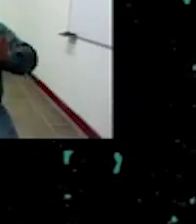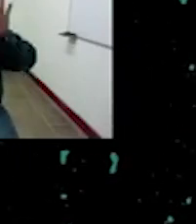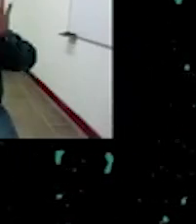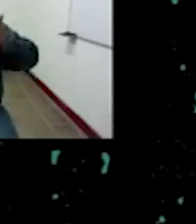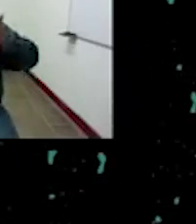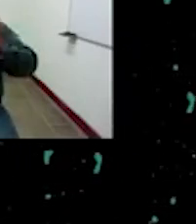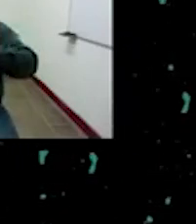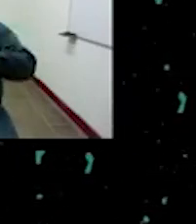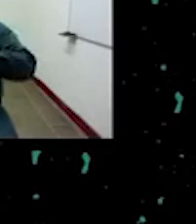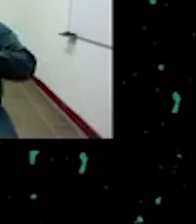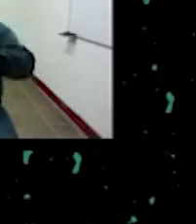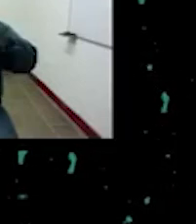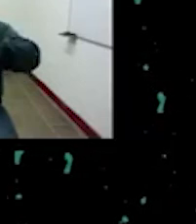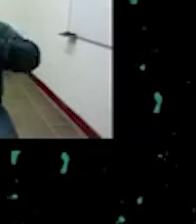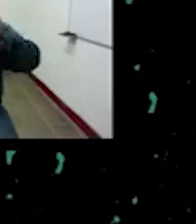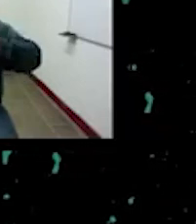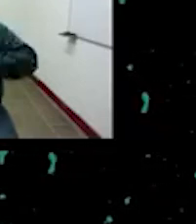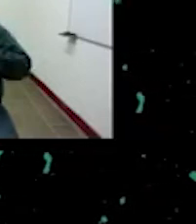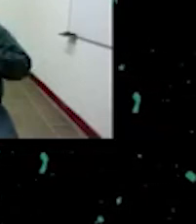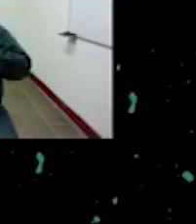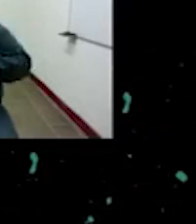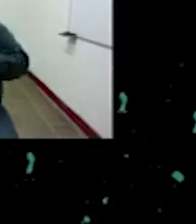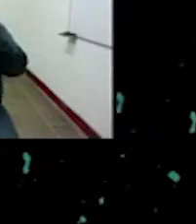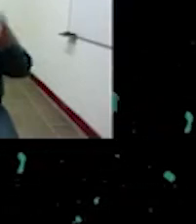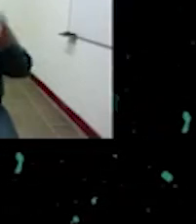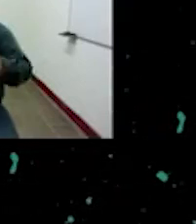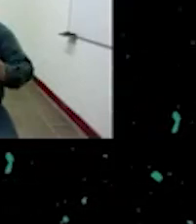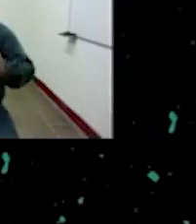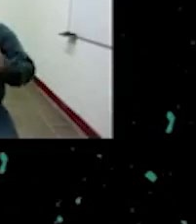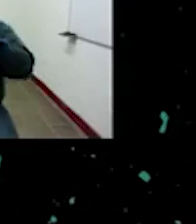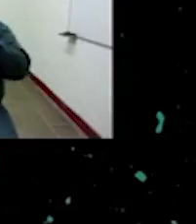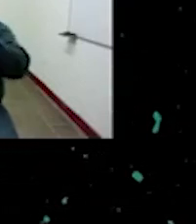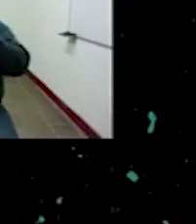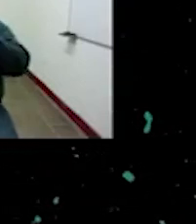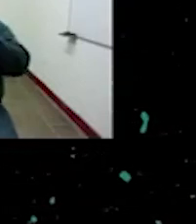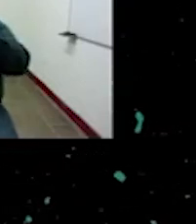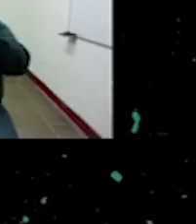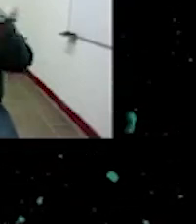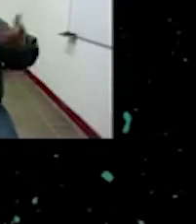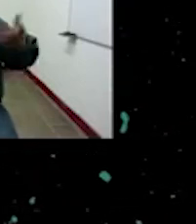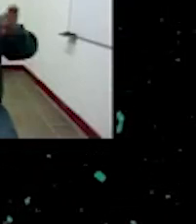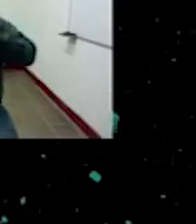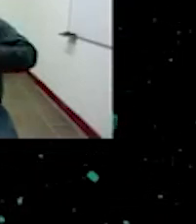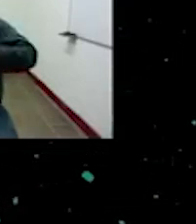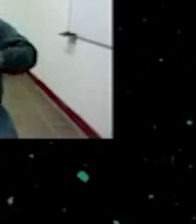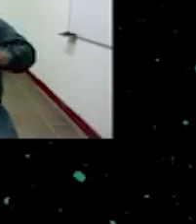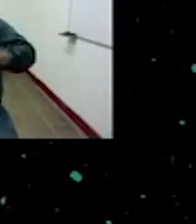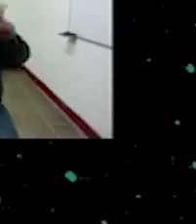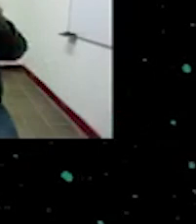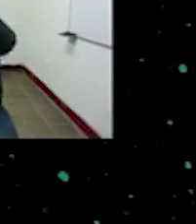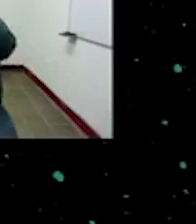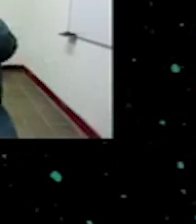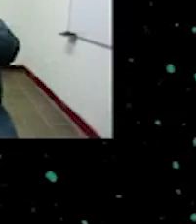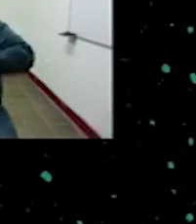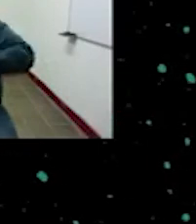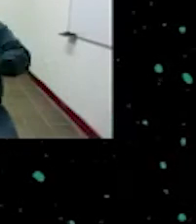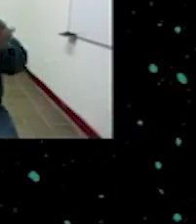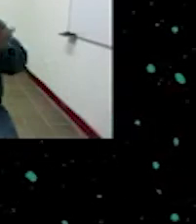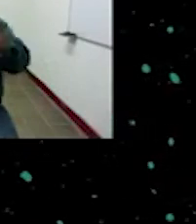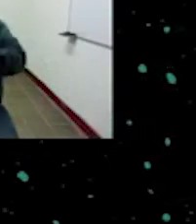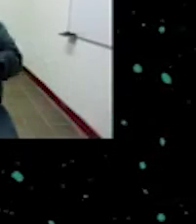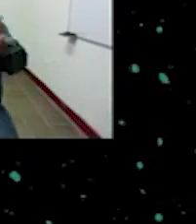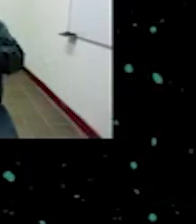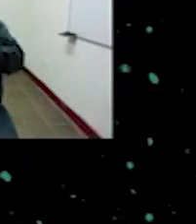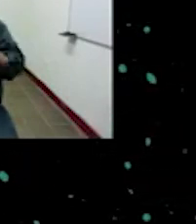se utiliza para sacar eh otra serie de ritmo pero que están eh ubicada dentro de una